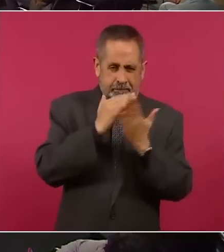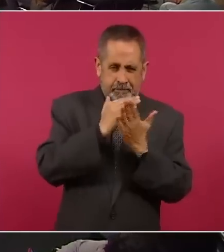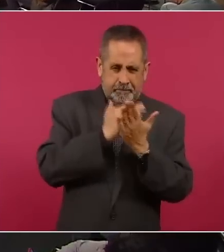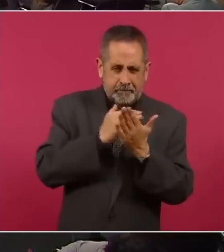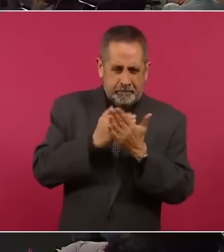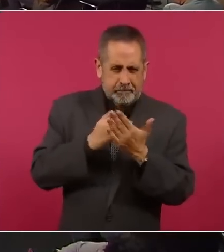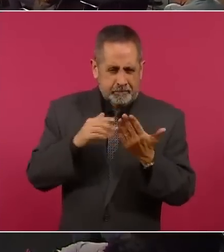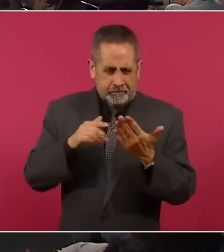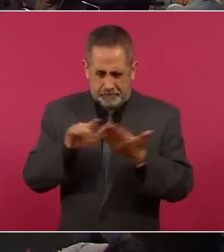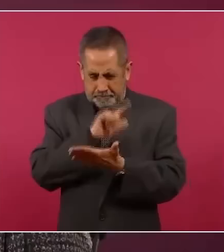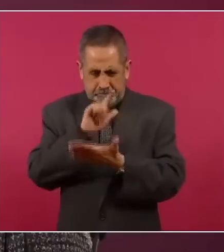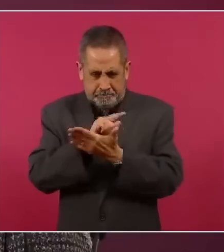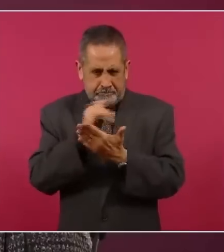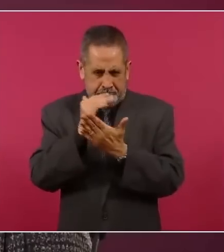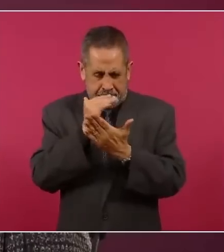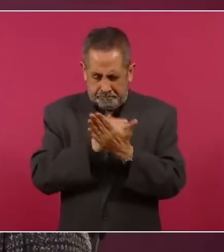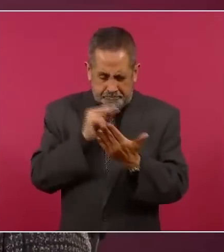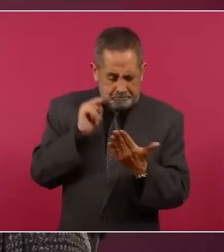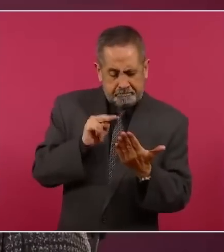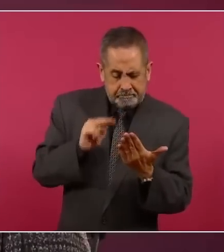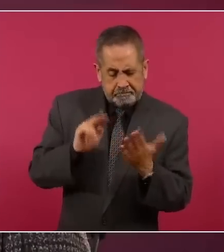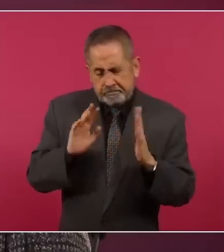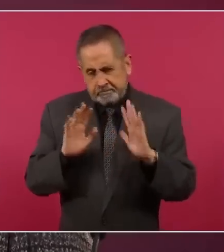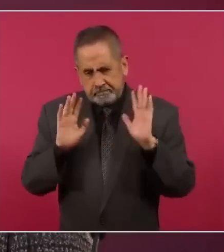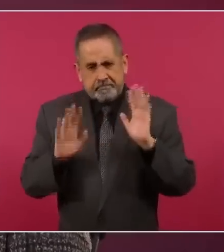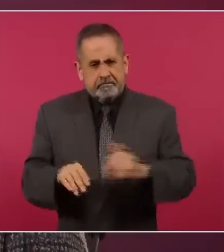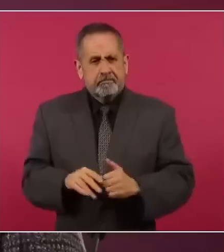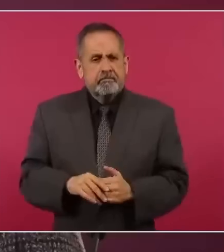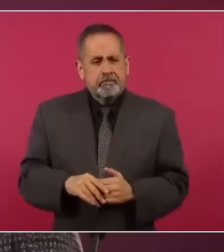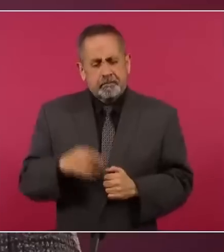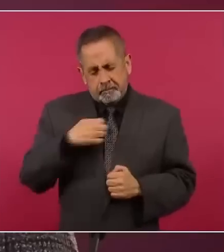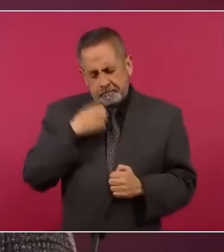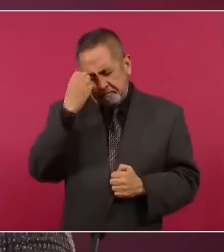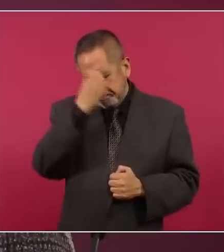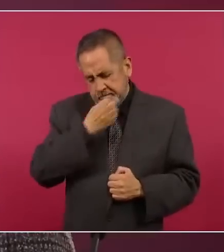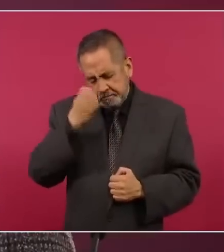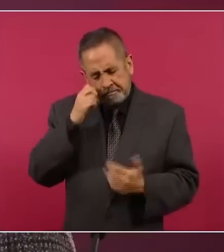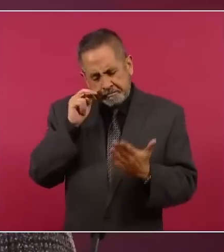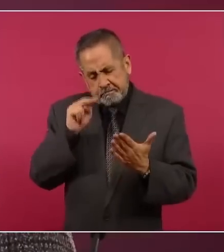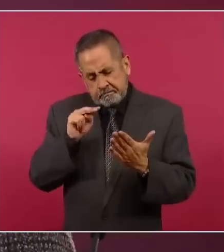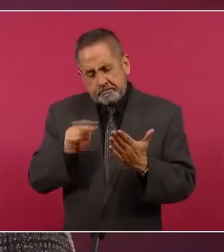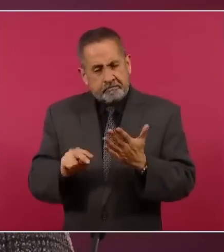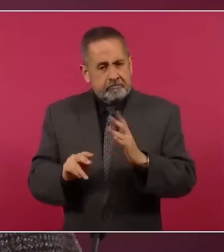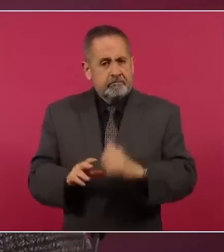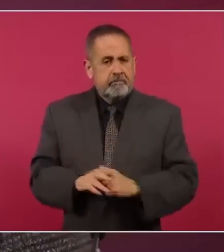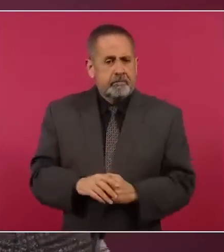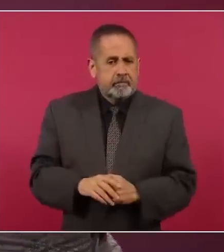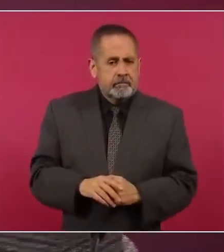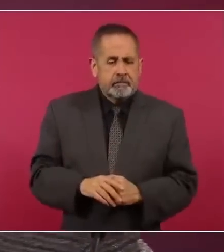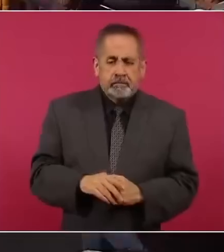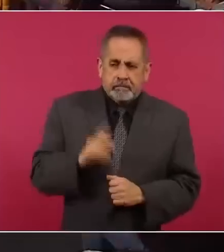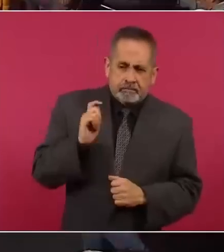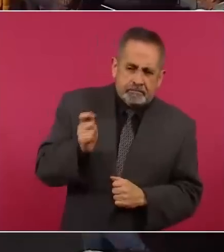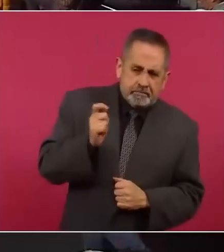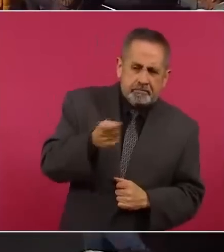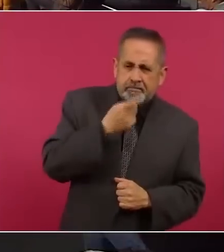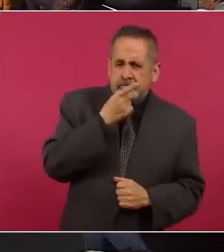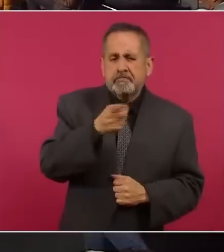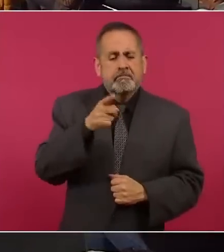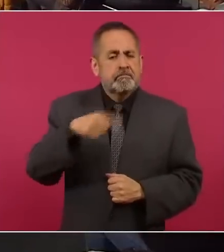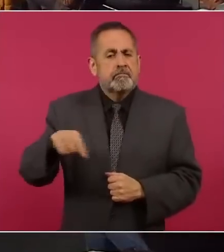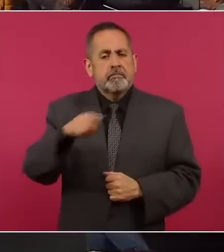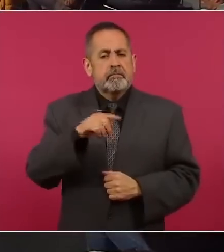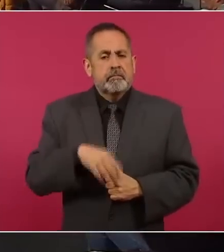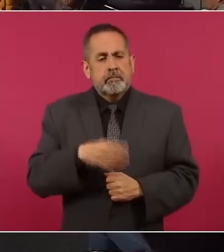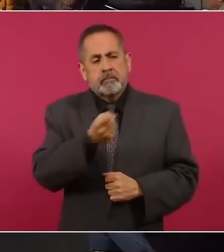estuve pendiente de